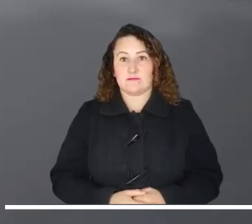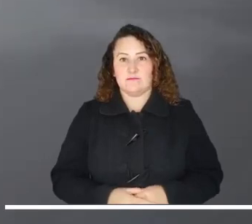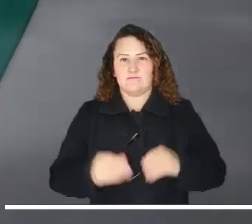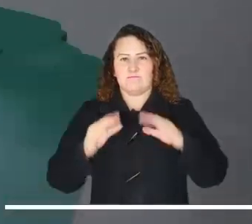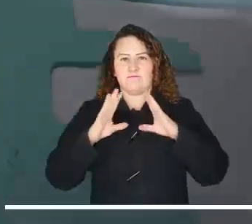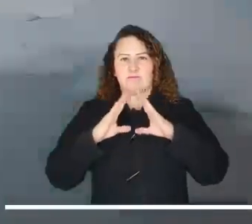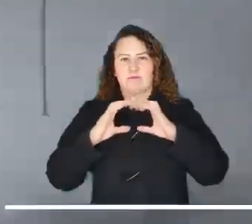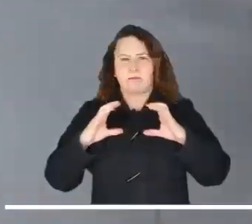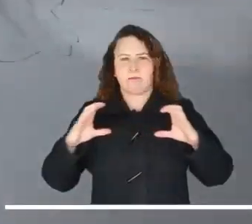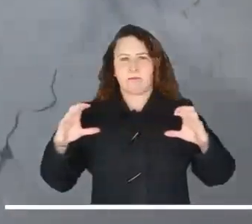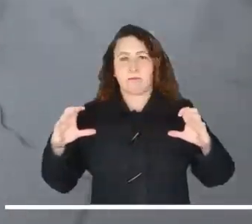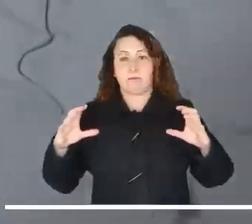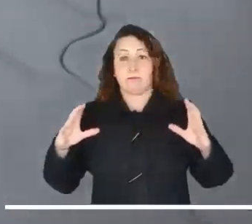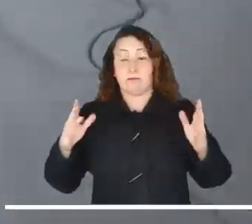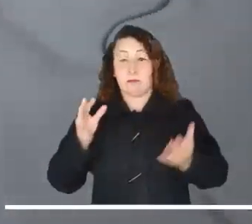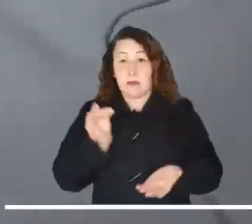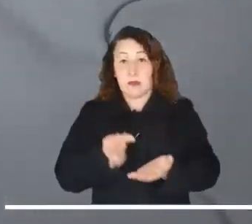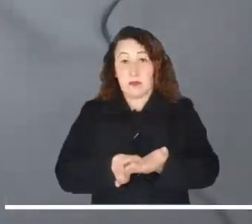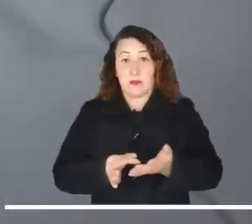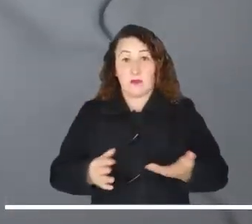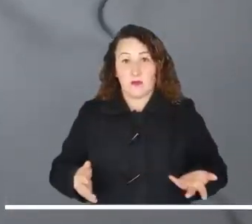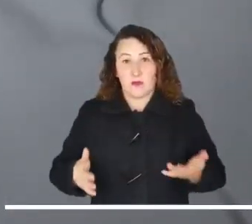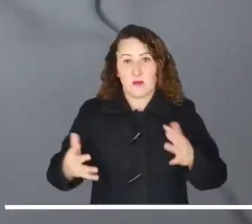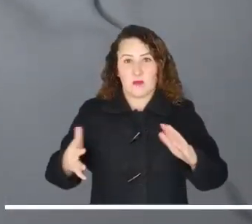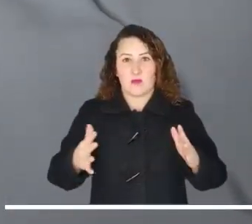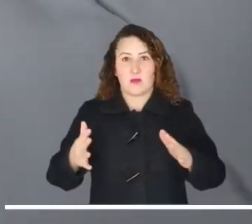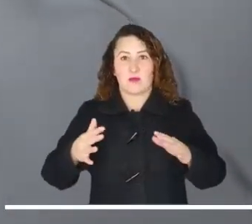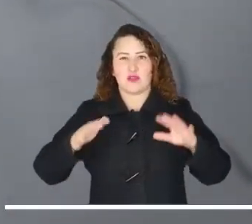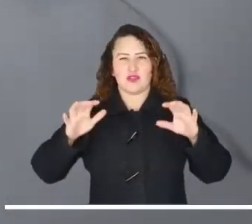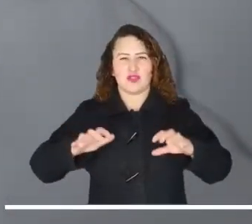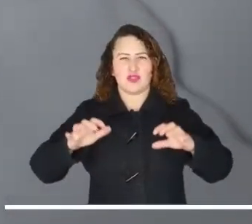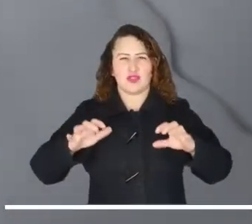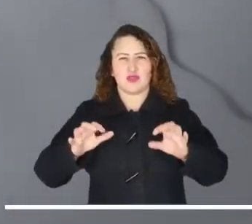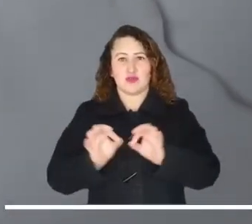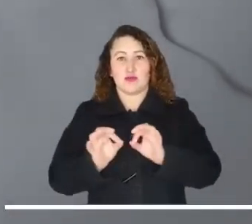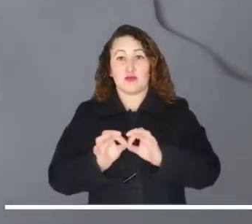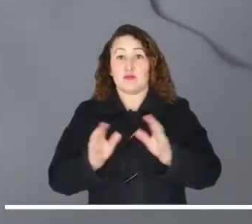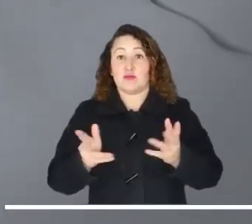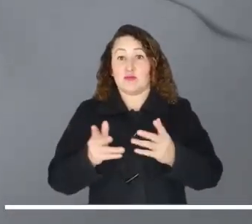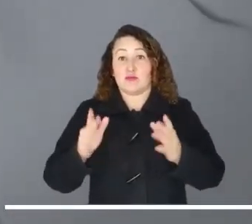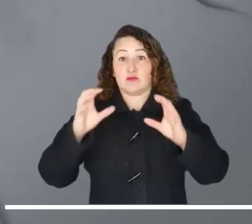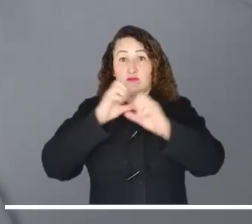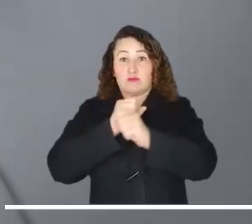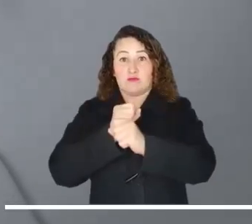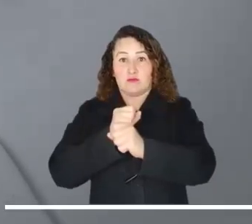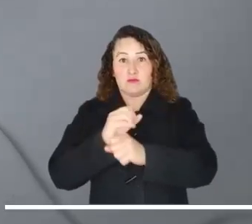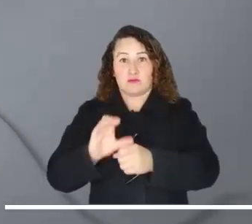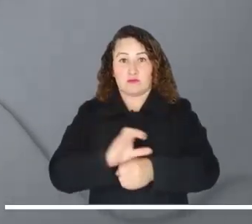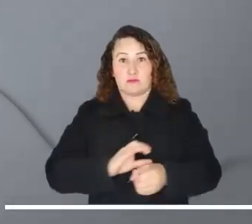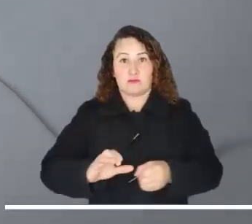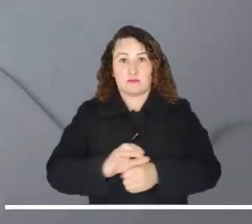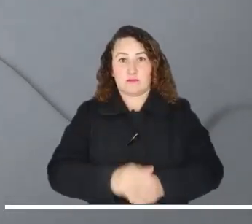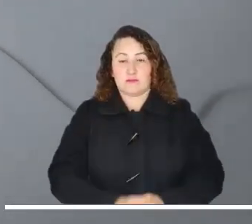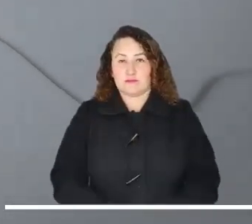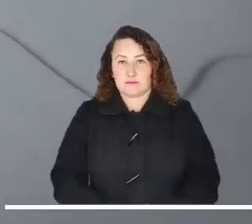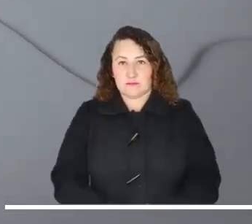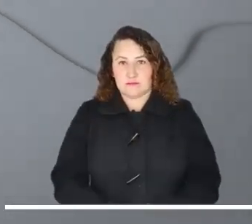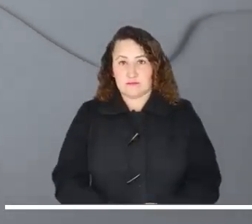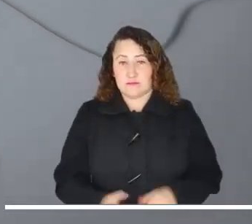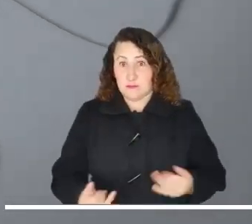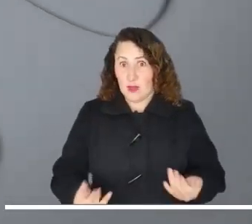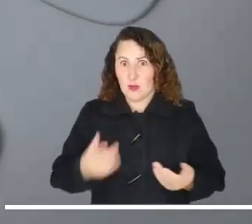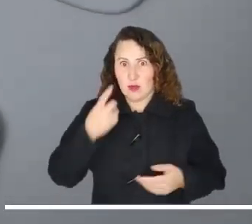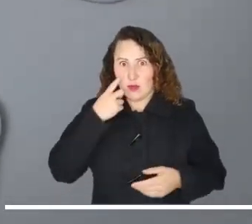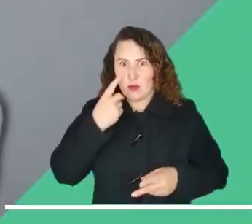oriente de Caquetá y Putumayo. La nubosidad en la capital será parcial, no se descartan lluvias ligeras durante la noche